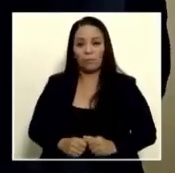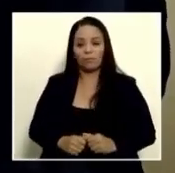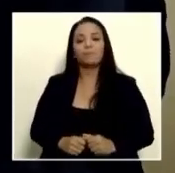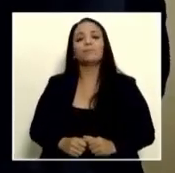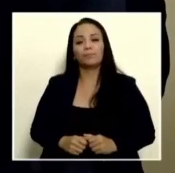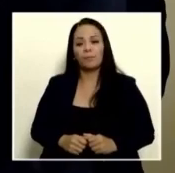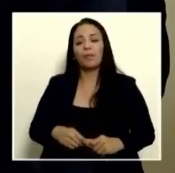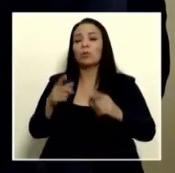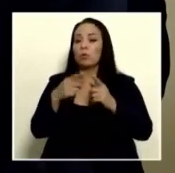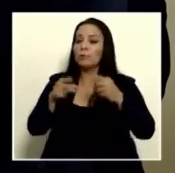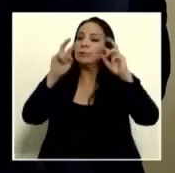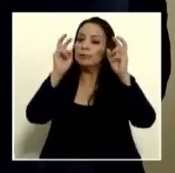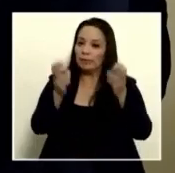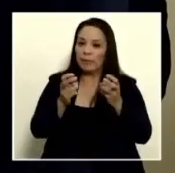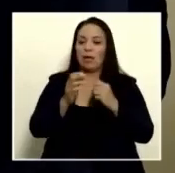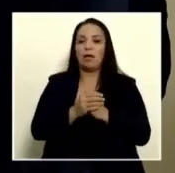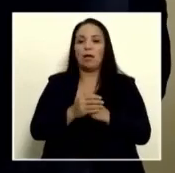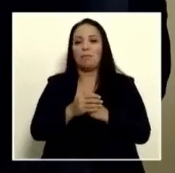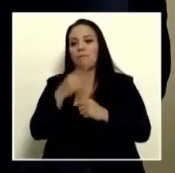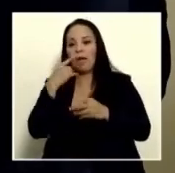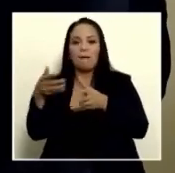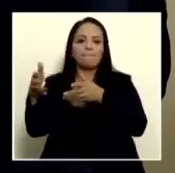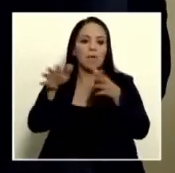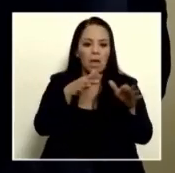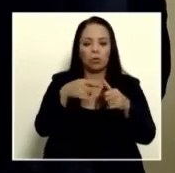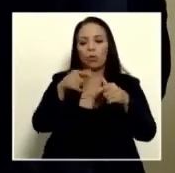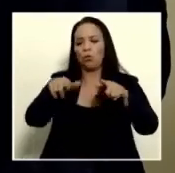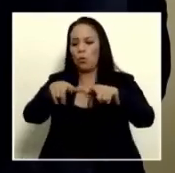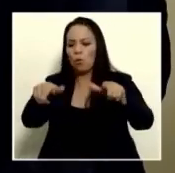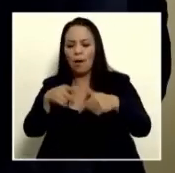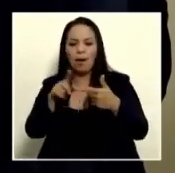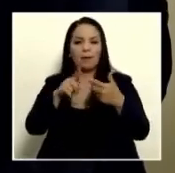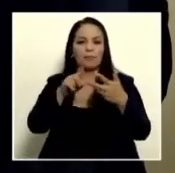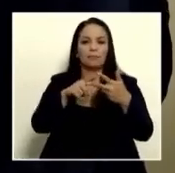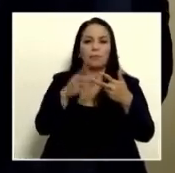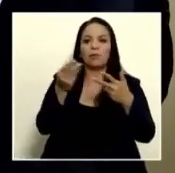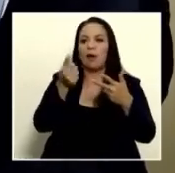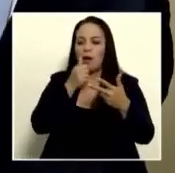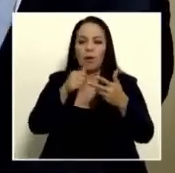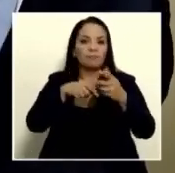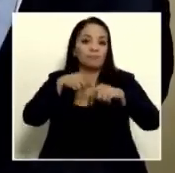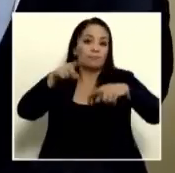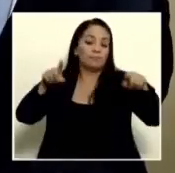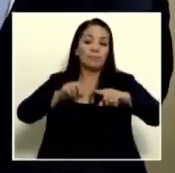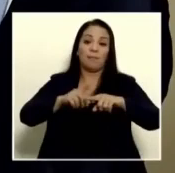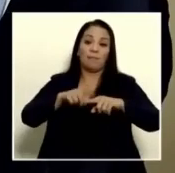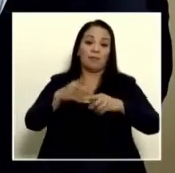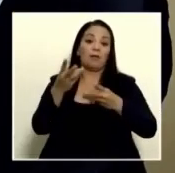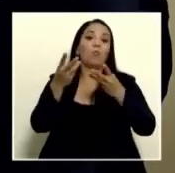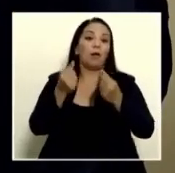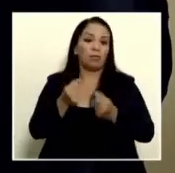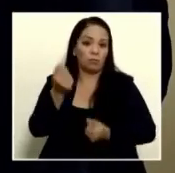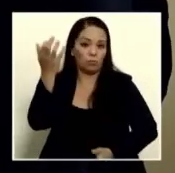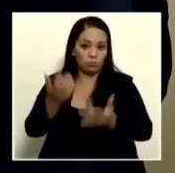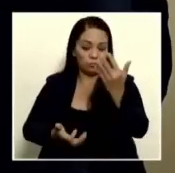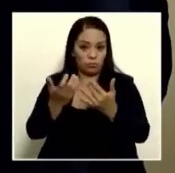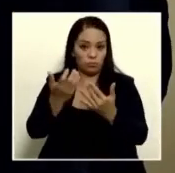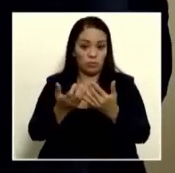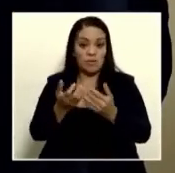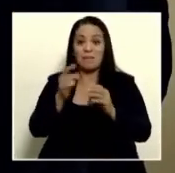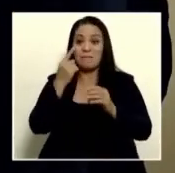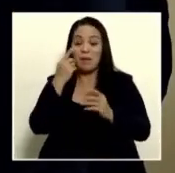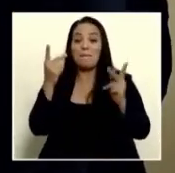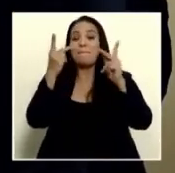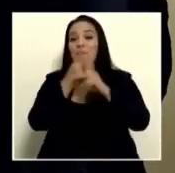el tema del viento, la topografía, el acceso, la disponibilidad de agua, son variables que determinan el tamaño del incendio y al no poder llegar a